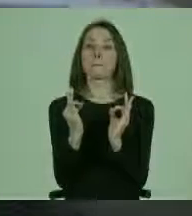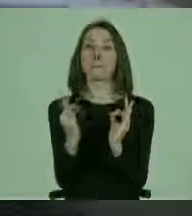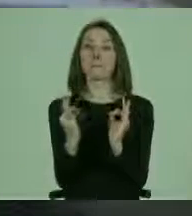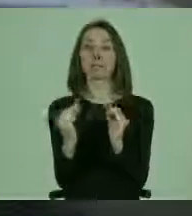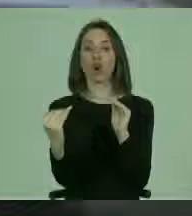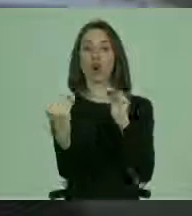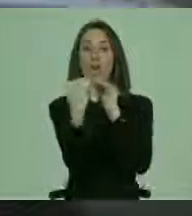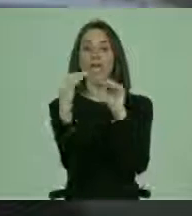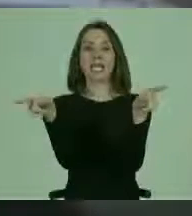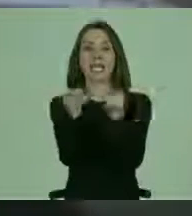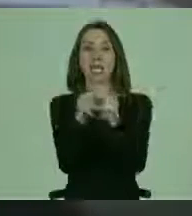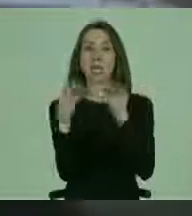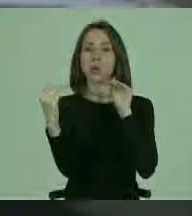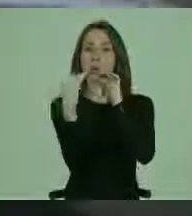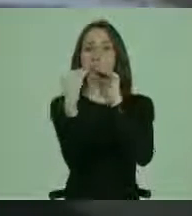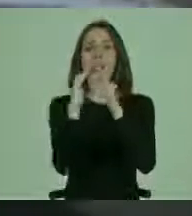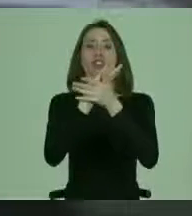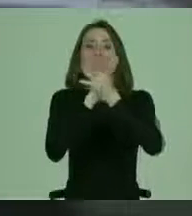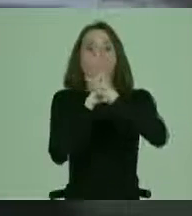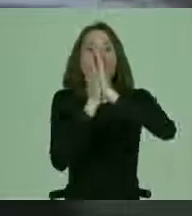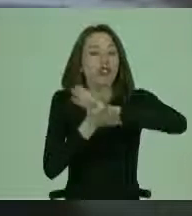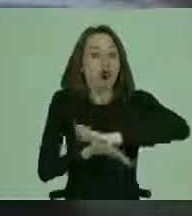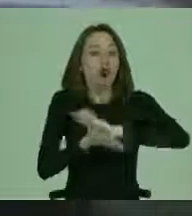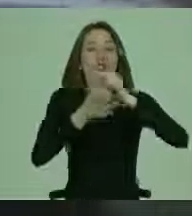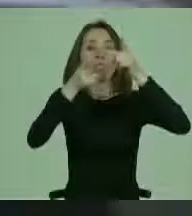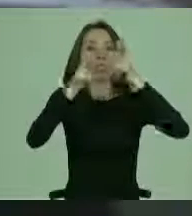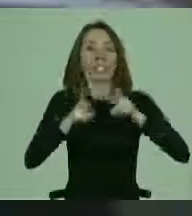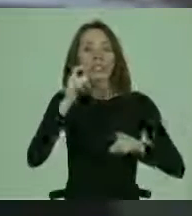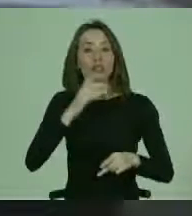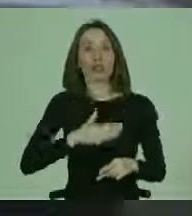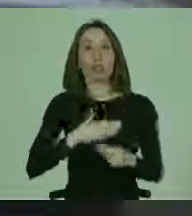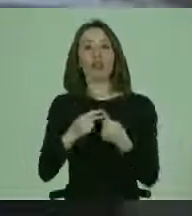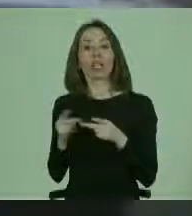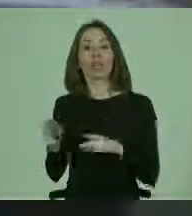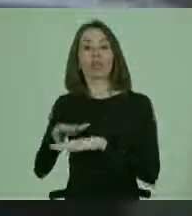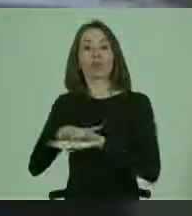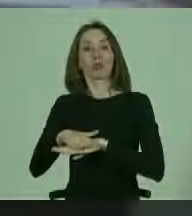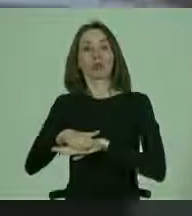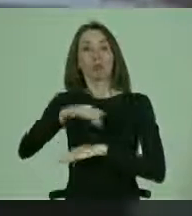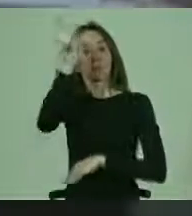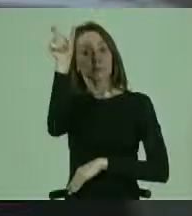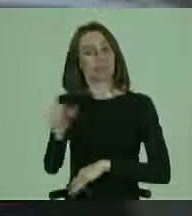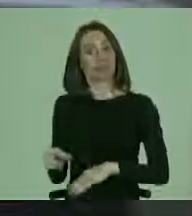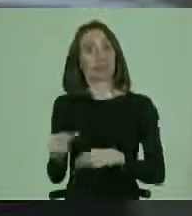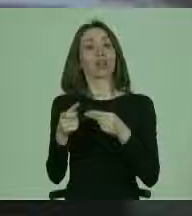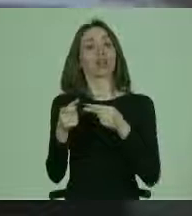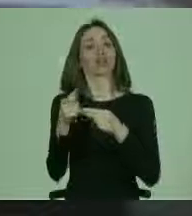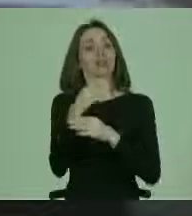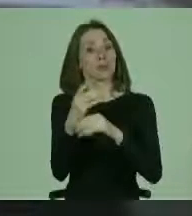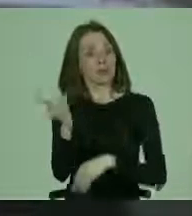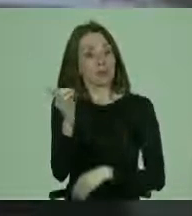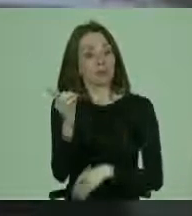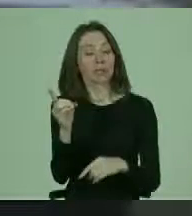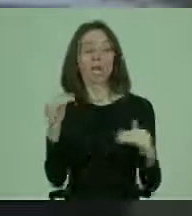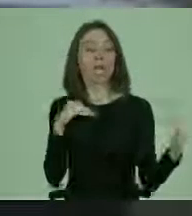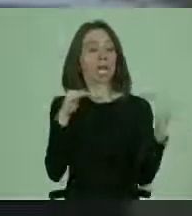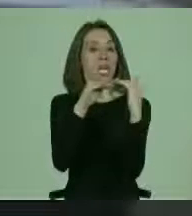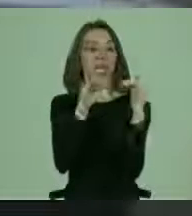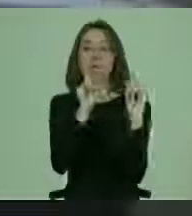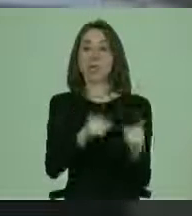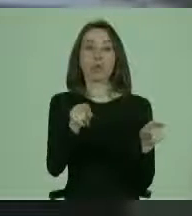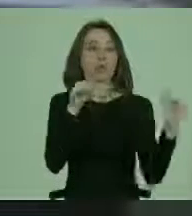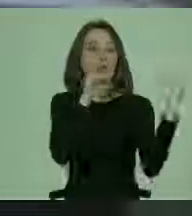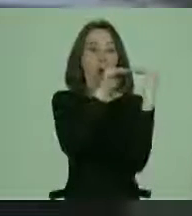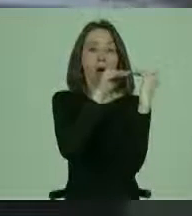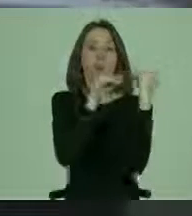de igualdad de todos los derechos humanos y libertades fundamentales de las personas con discapacidad, en igualdad de condiciones con los